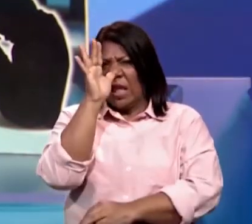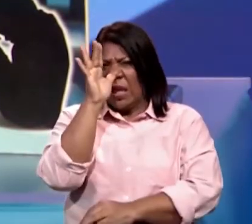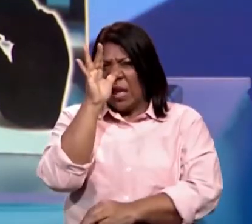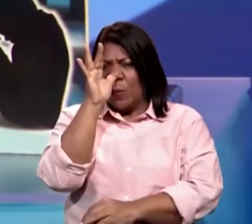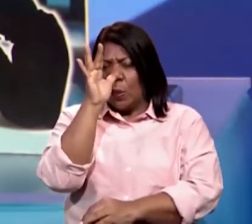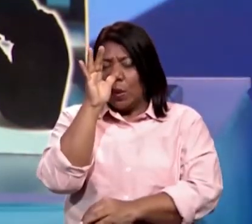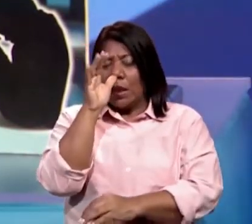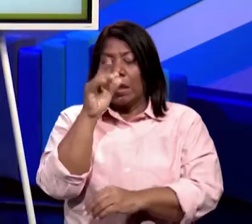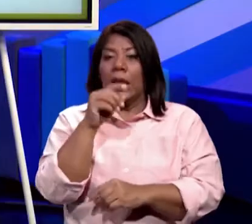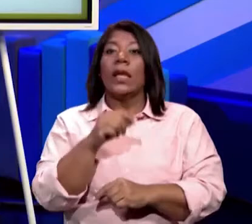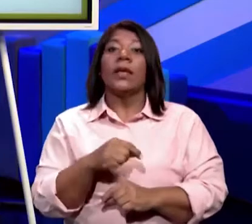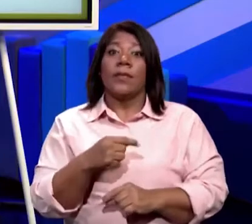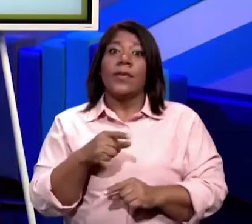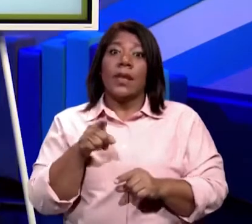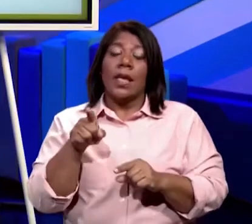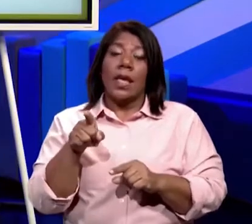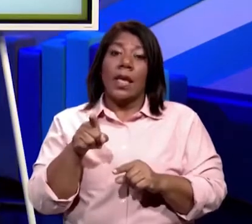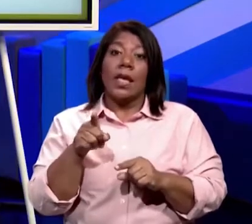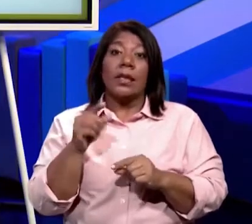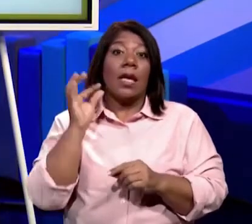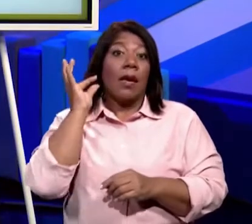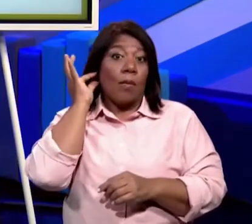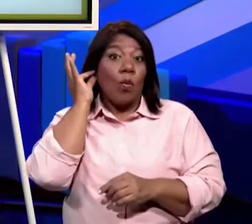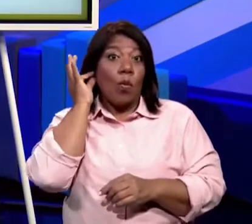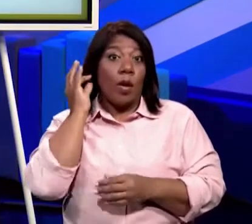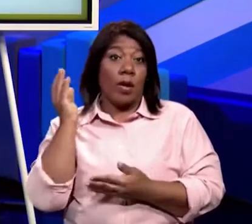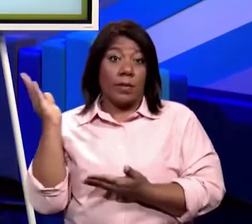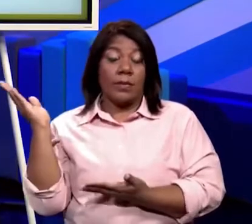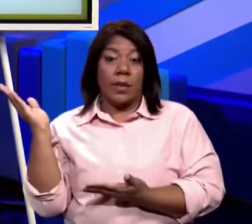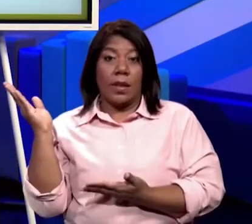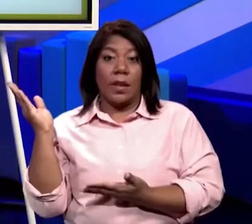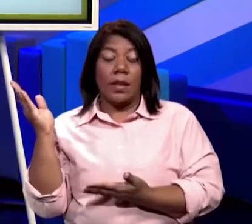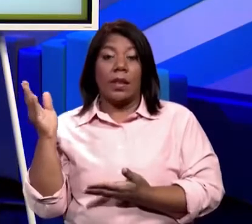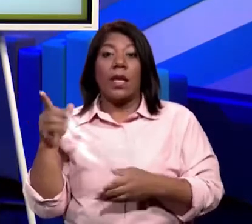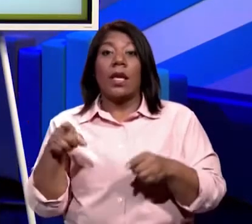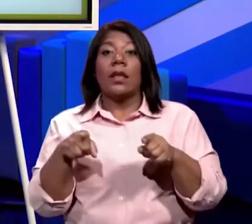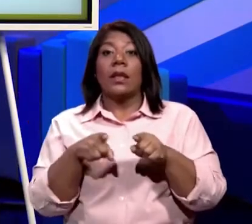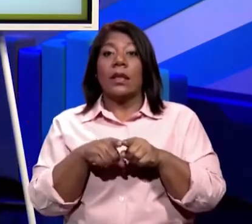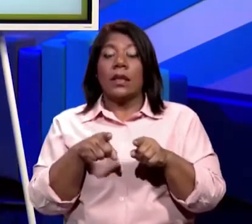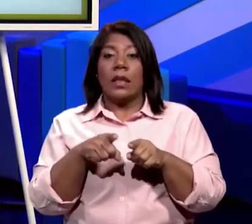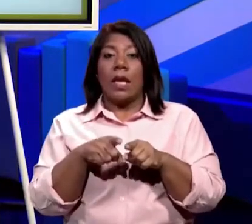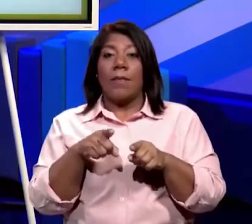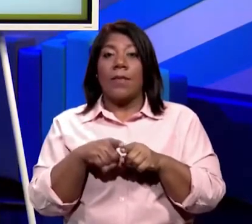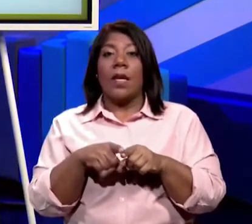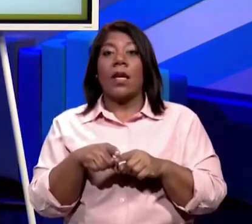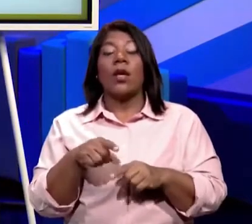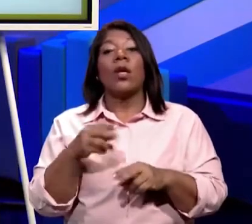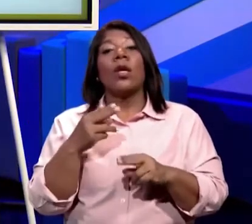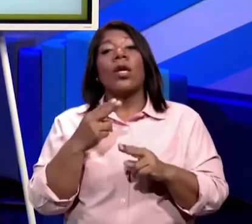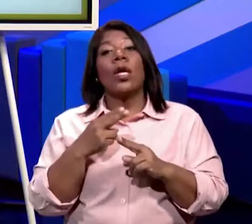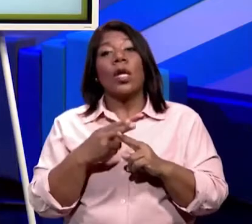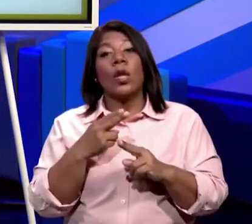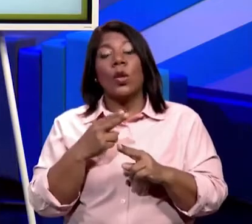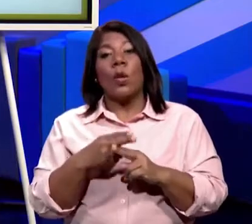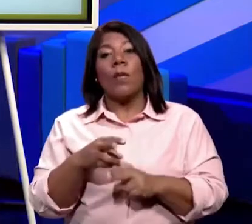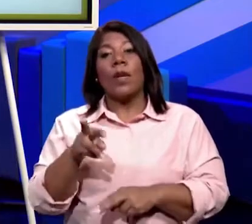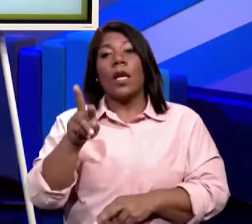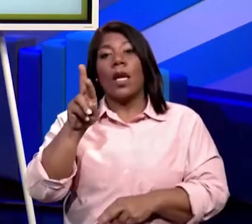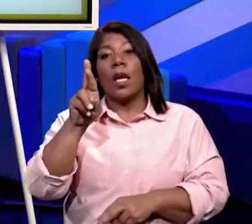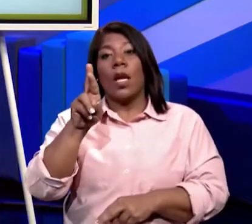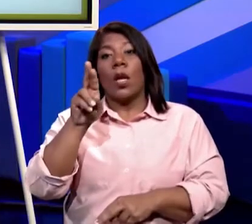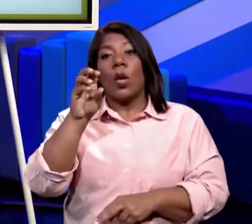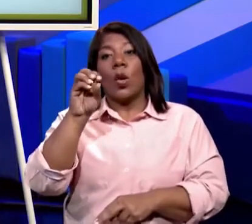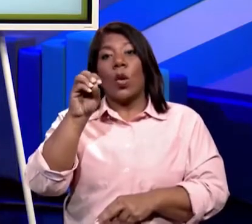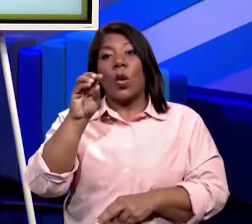una novela llamada Roberto por el Buen Camino, que todos los niños